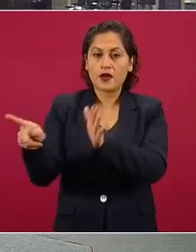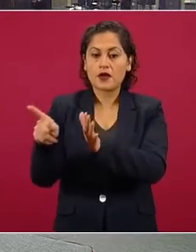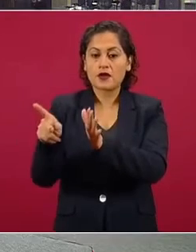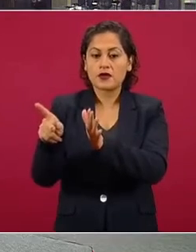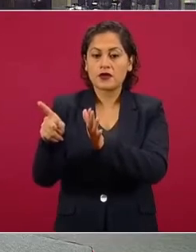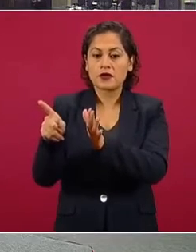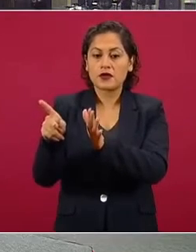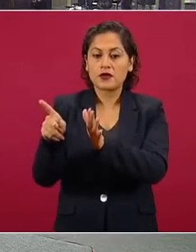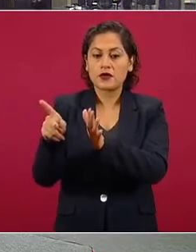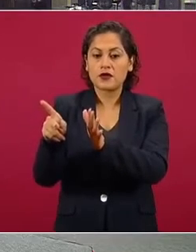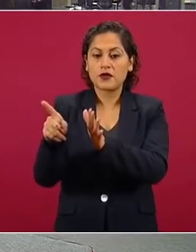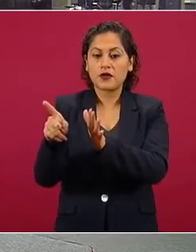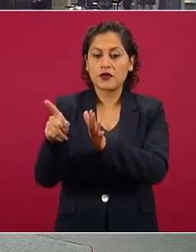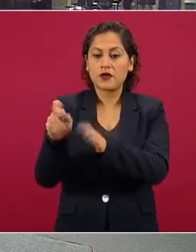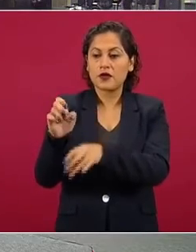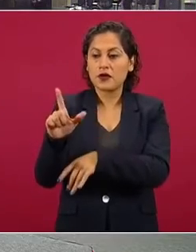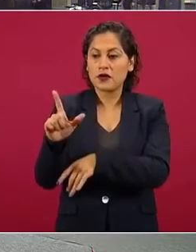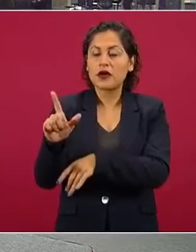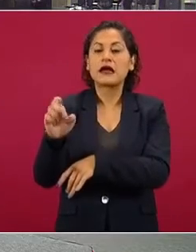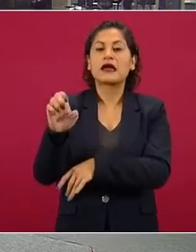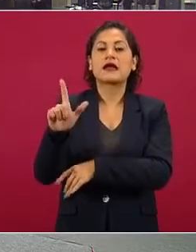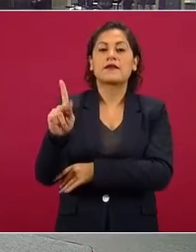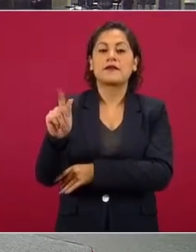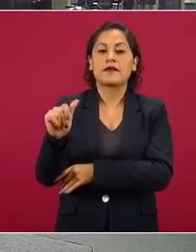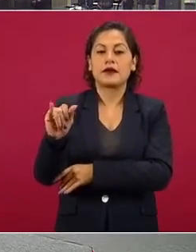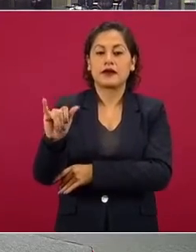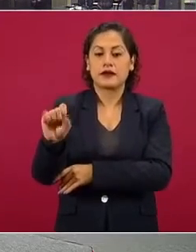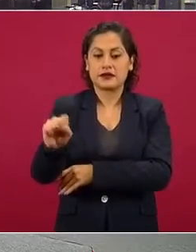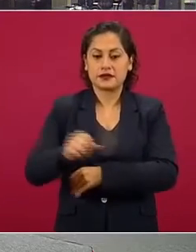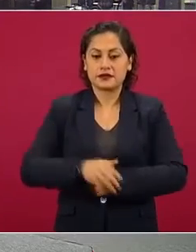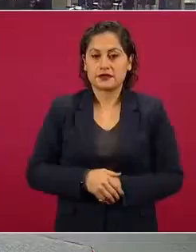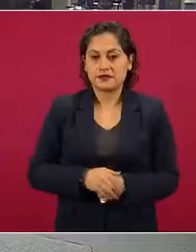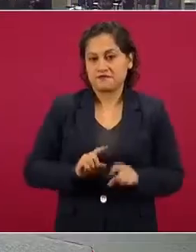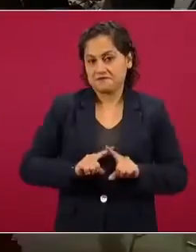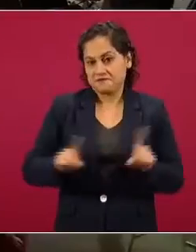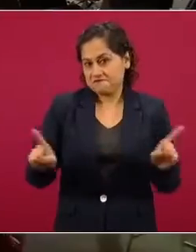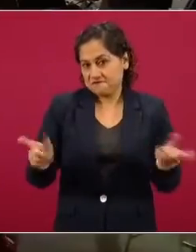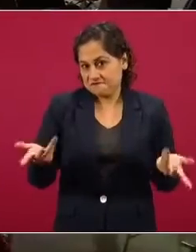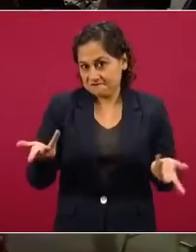digo, del país, no hay mucha diferencia.